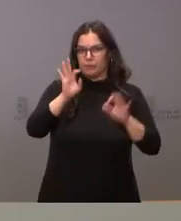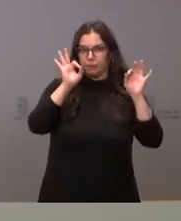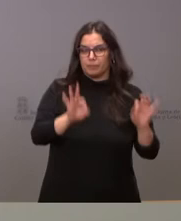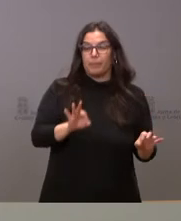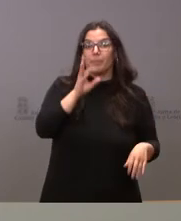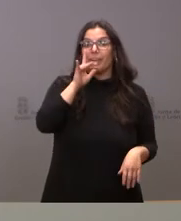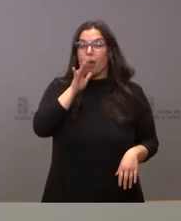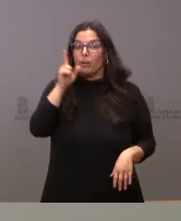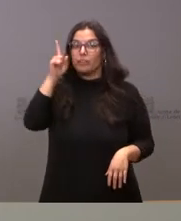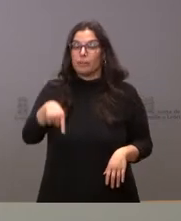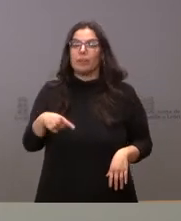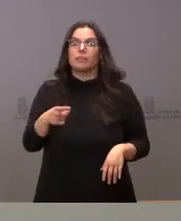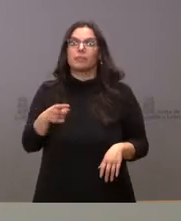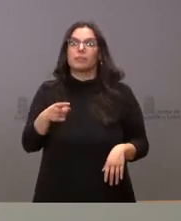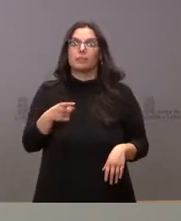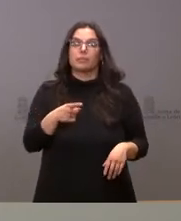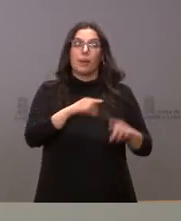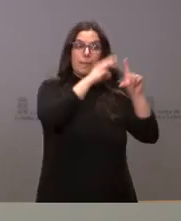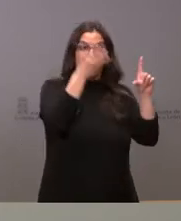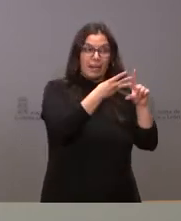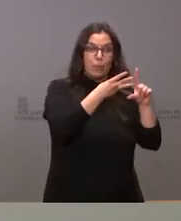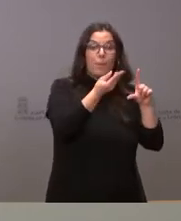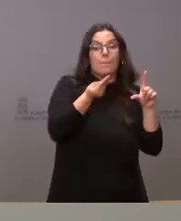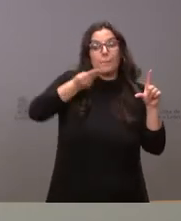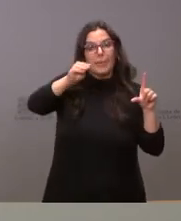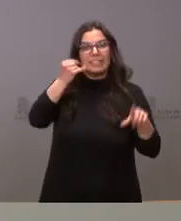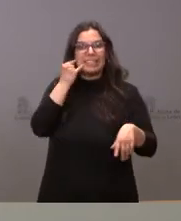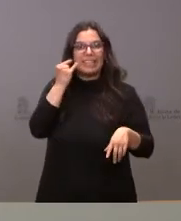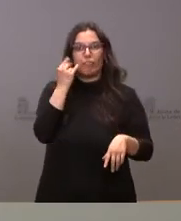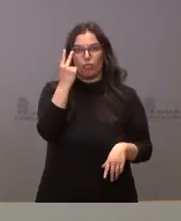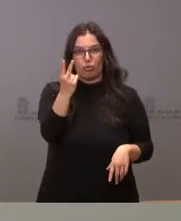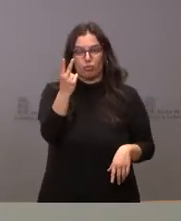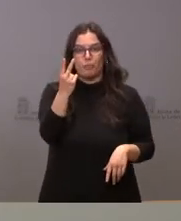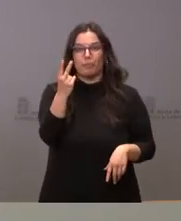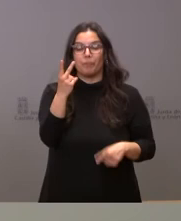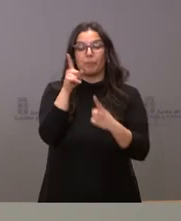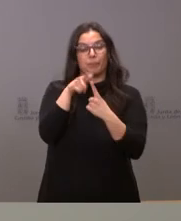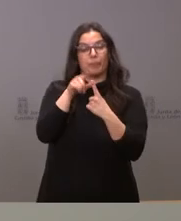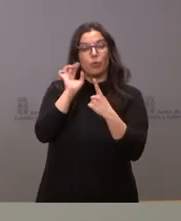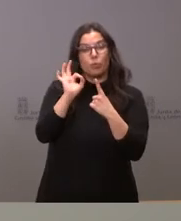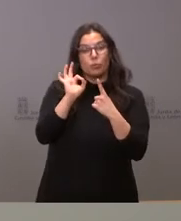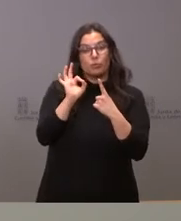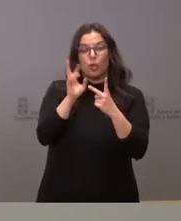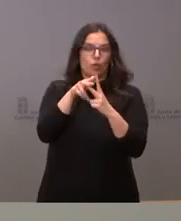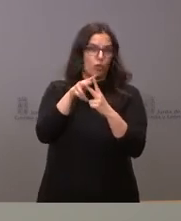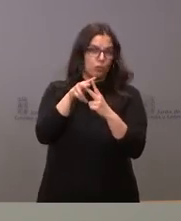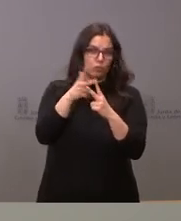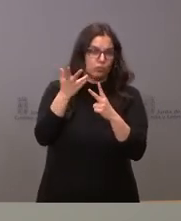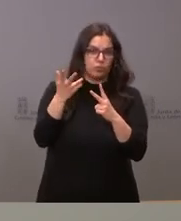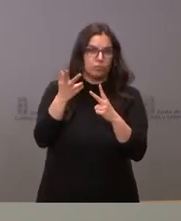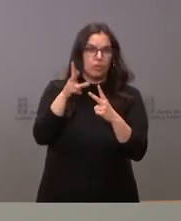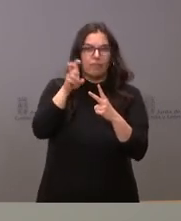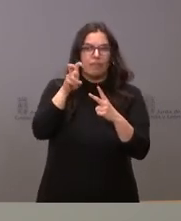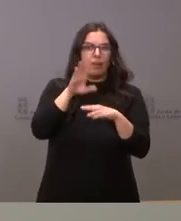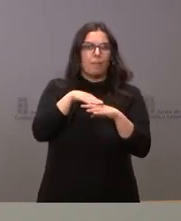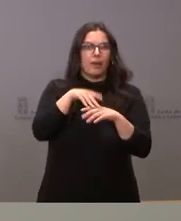Ahora ponemos en marcha, además de esa página web, dos teléfonos adicionales. Un teléfono, en este caso, los dos para el conjunto de la